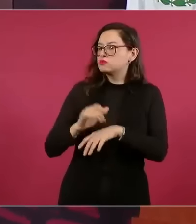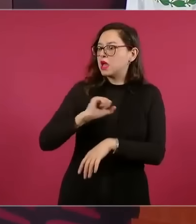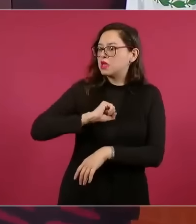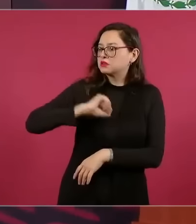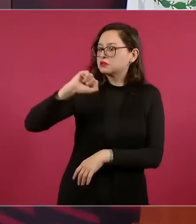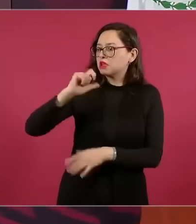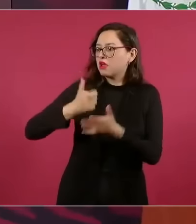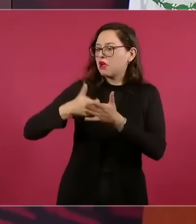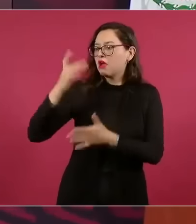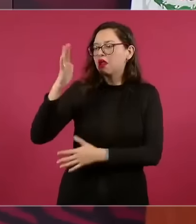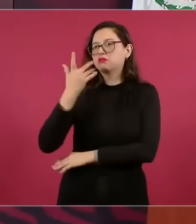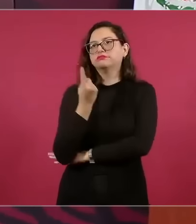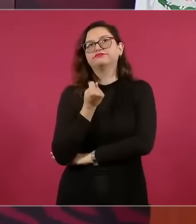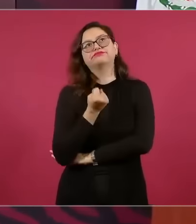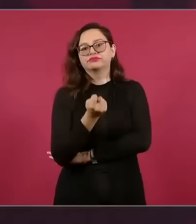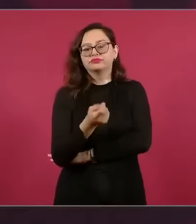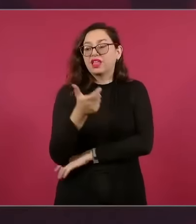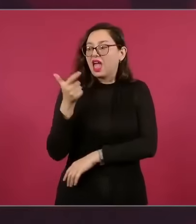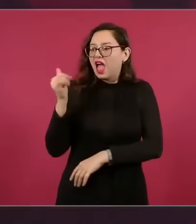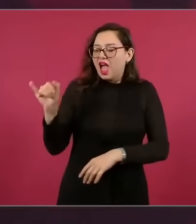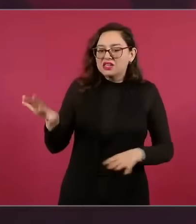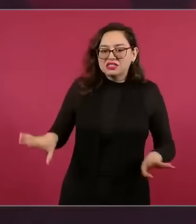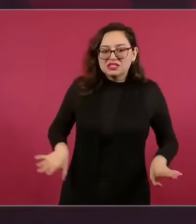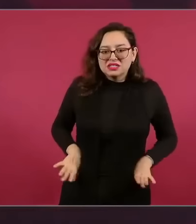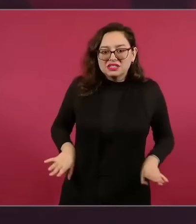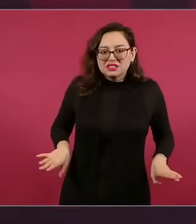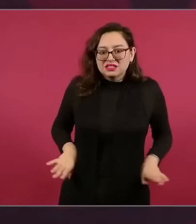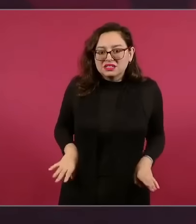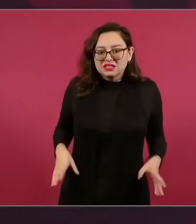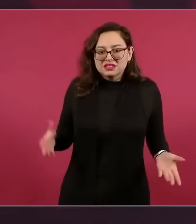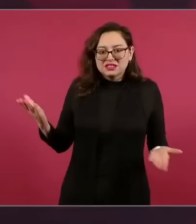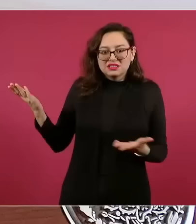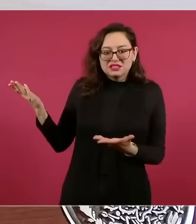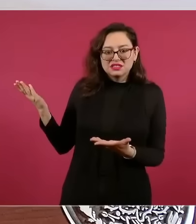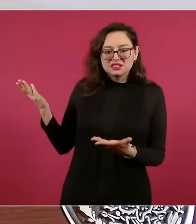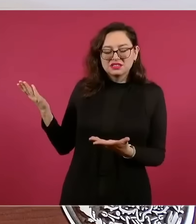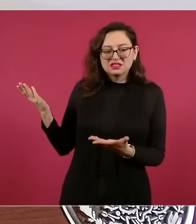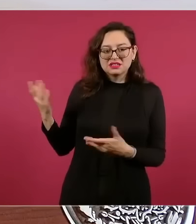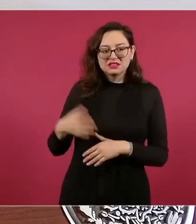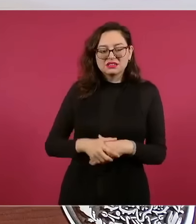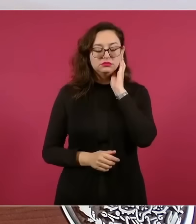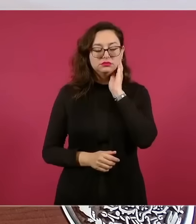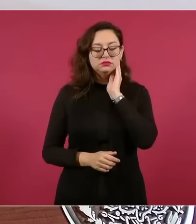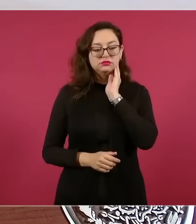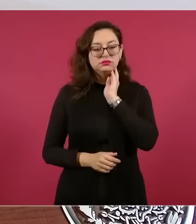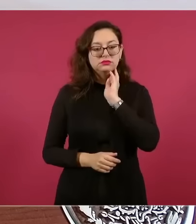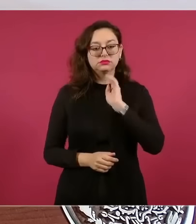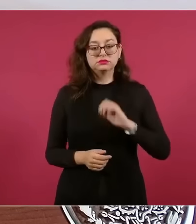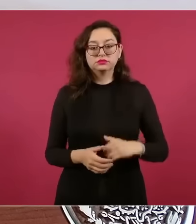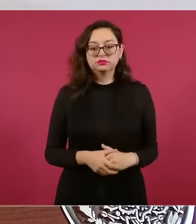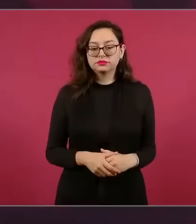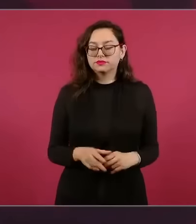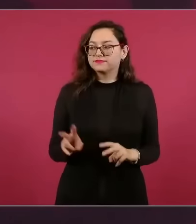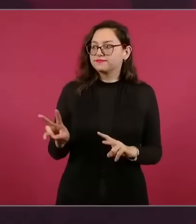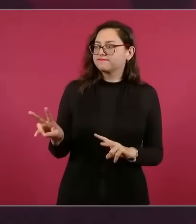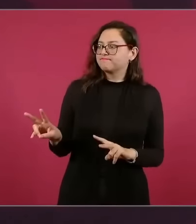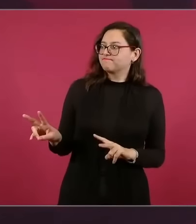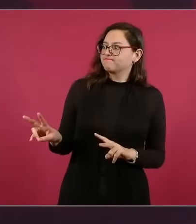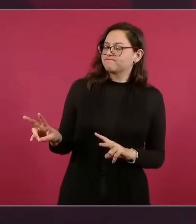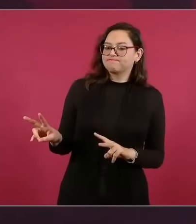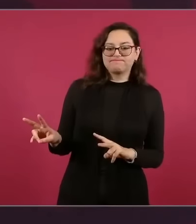gente de Tabasco que se inundaba. Entonces, a partir de ahí,